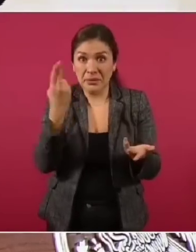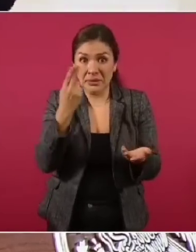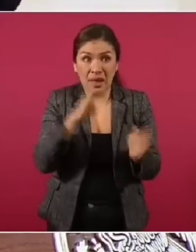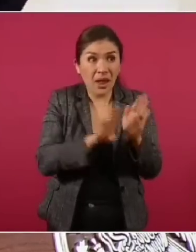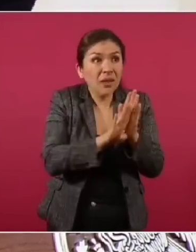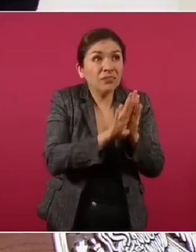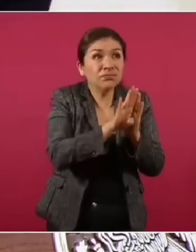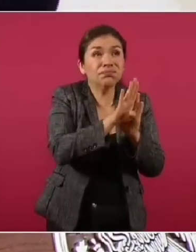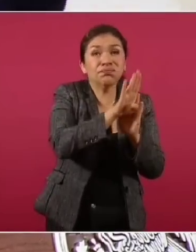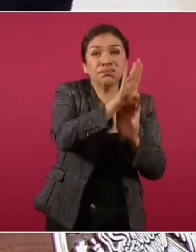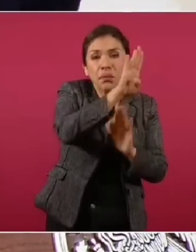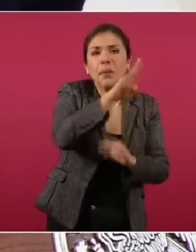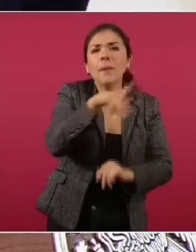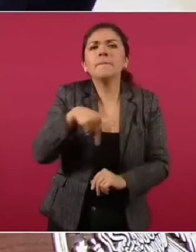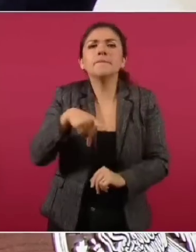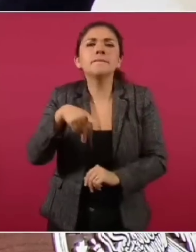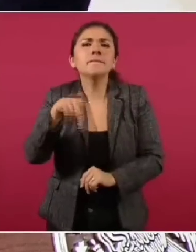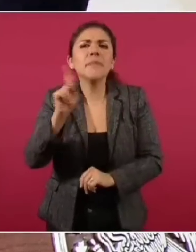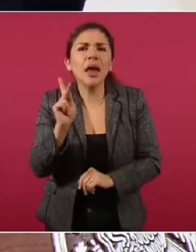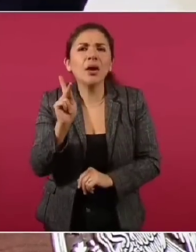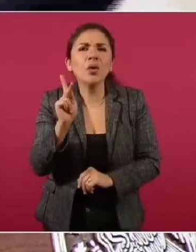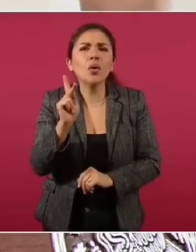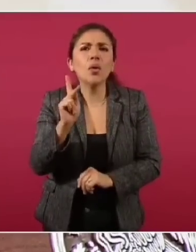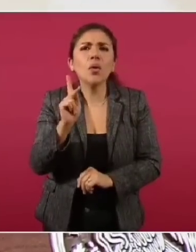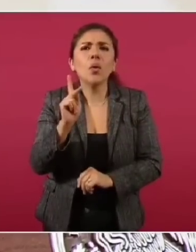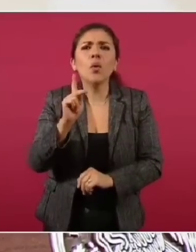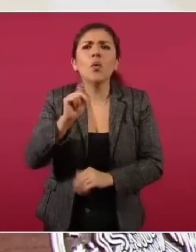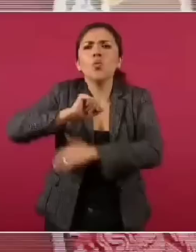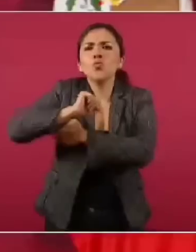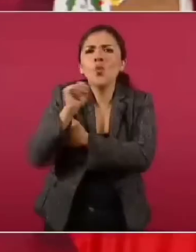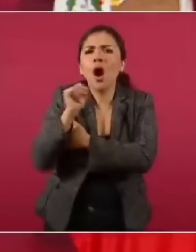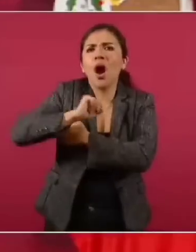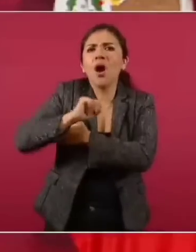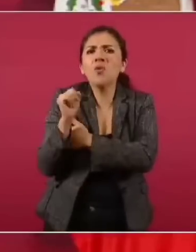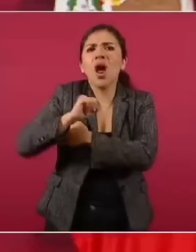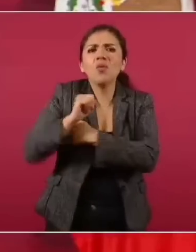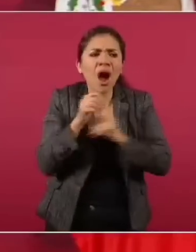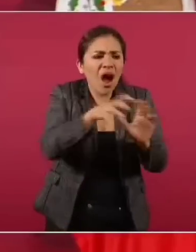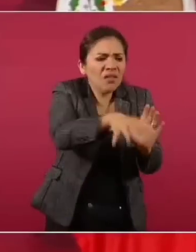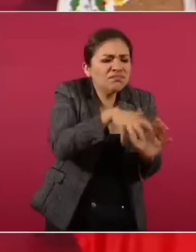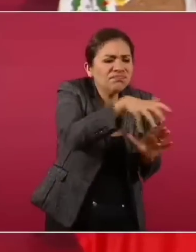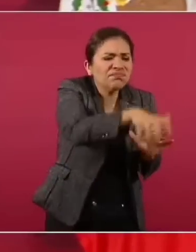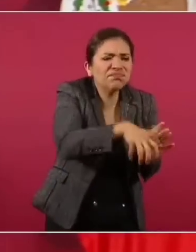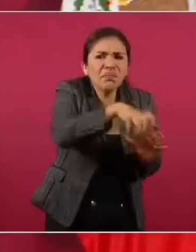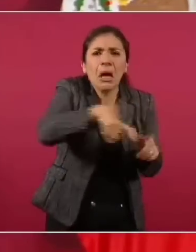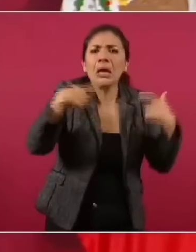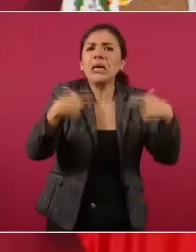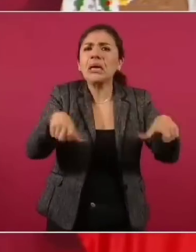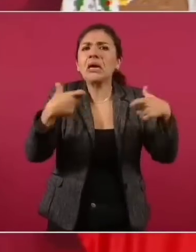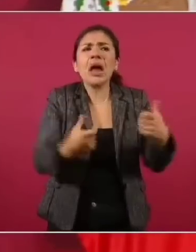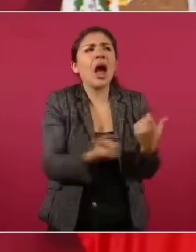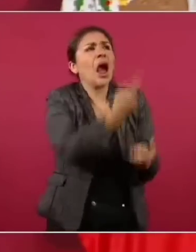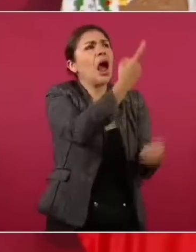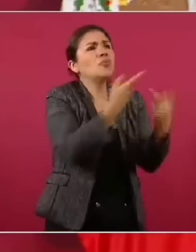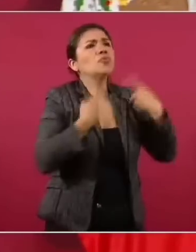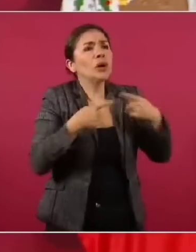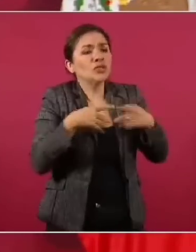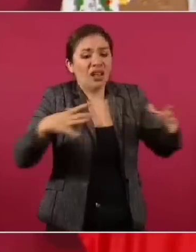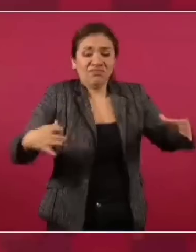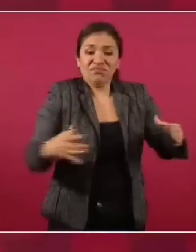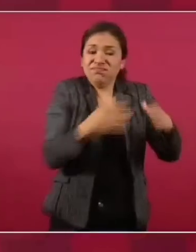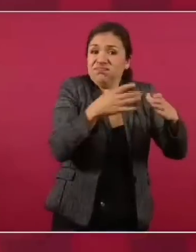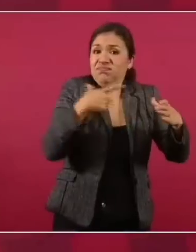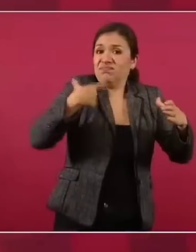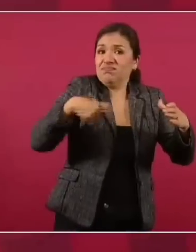acumulando la riqueza en pocas manos. El